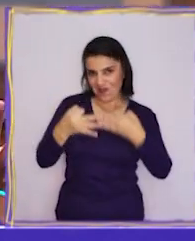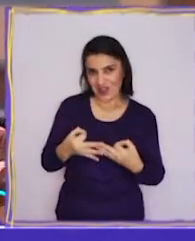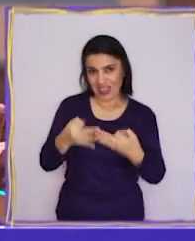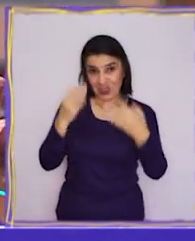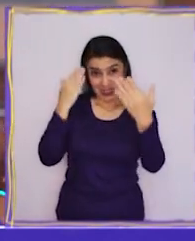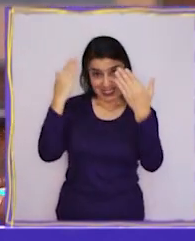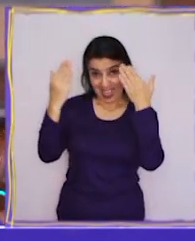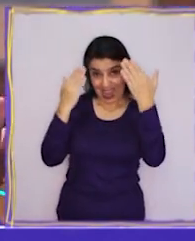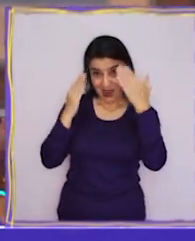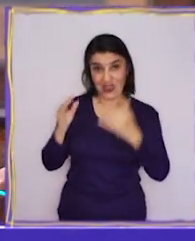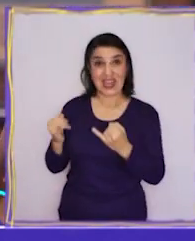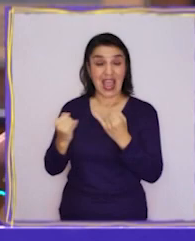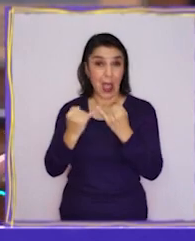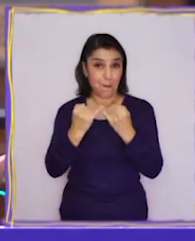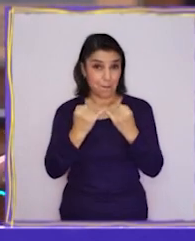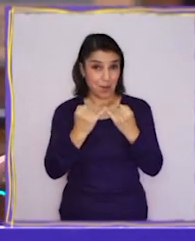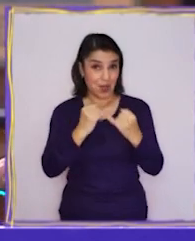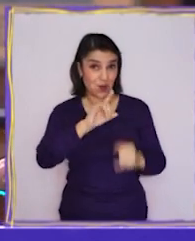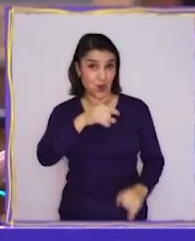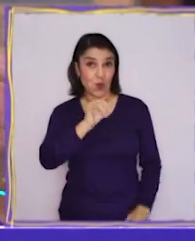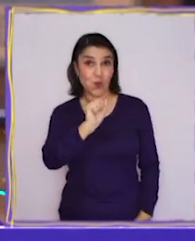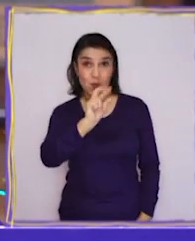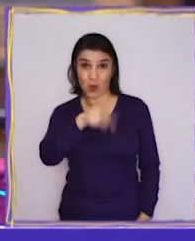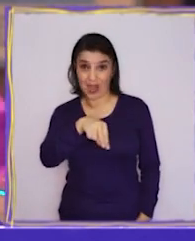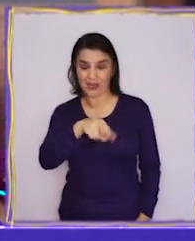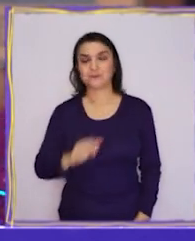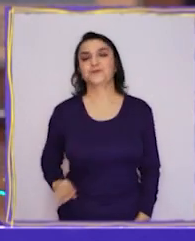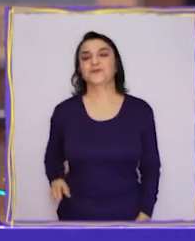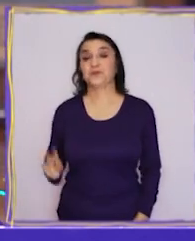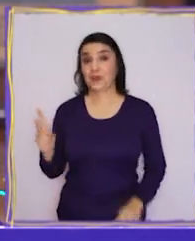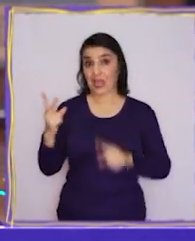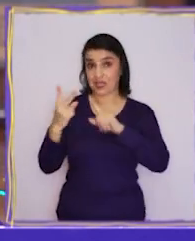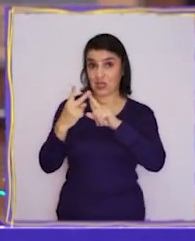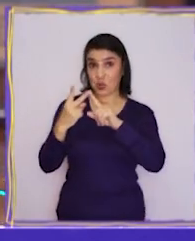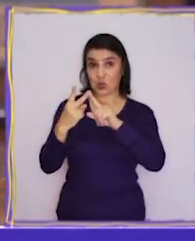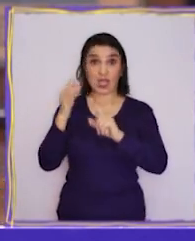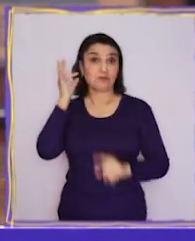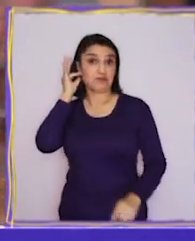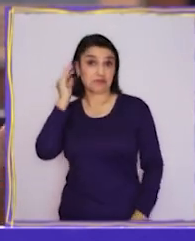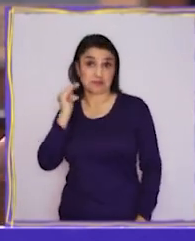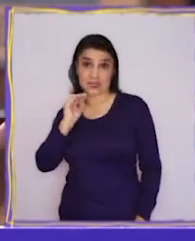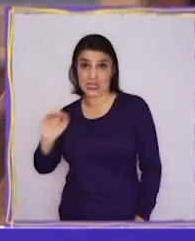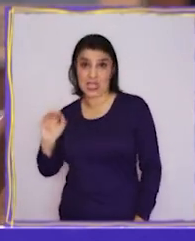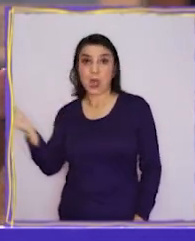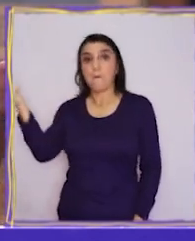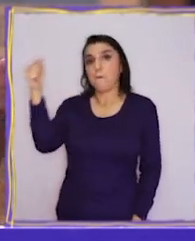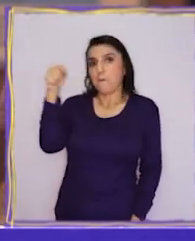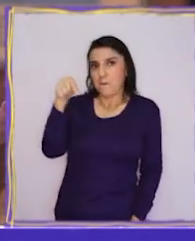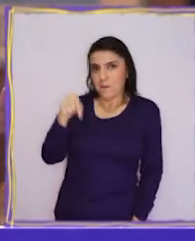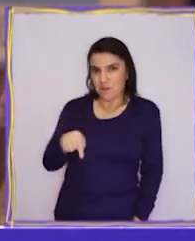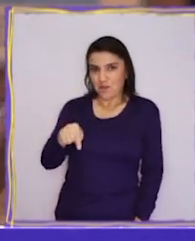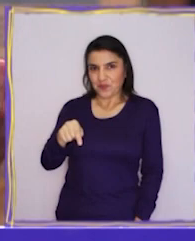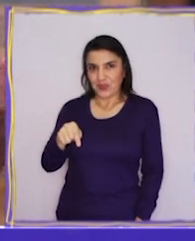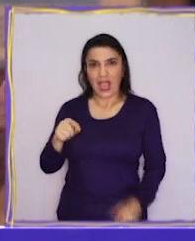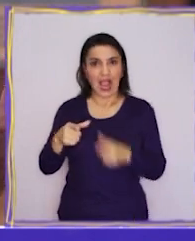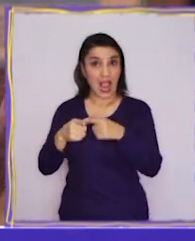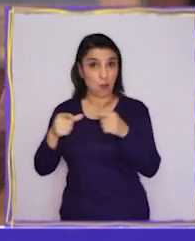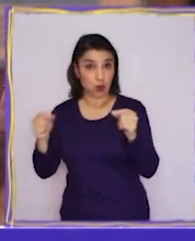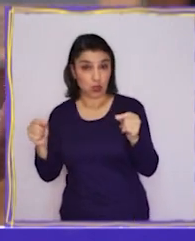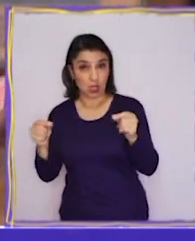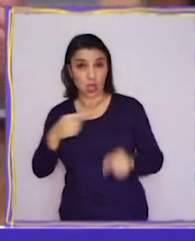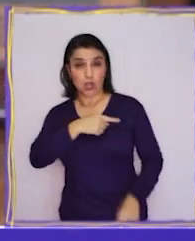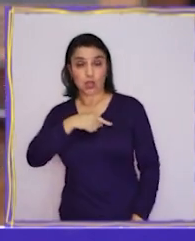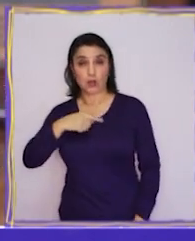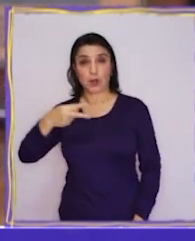¡Perfecto! Saluden a nuestro amigo Juan. La segunda invitada es una niña japonesa llamada Kim.